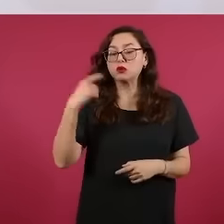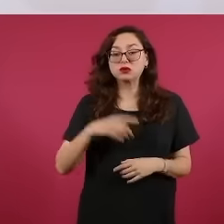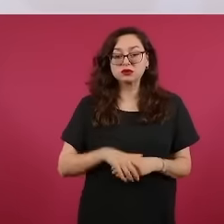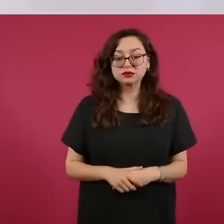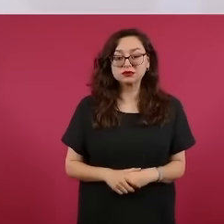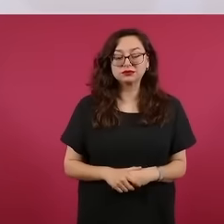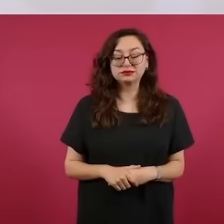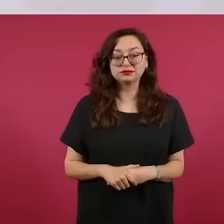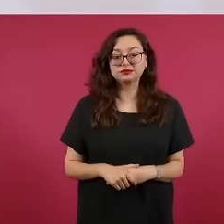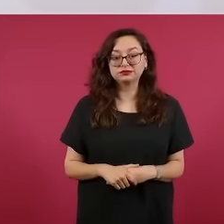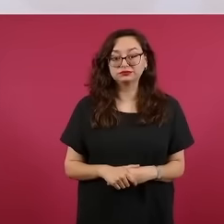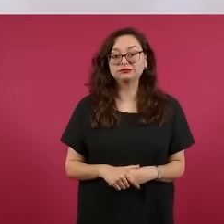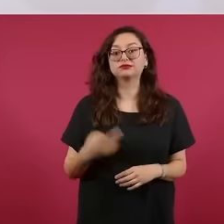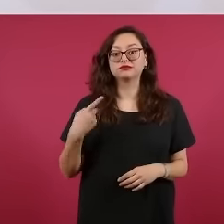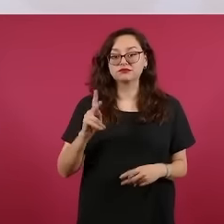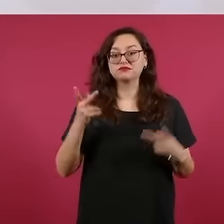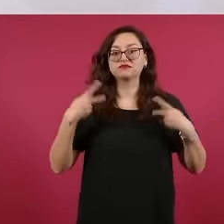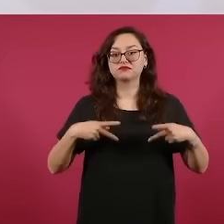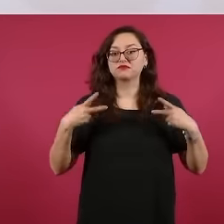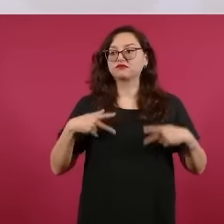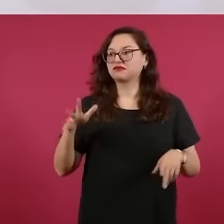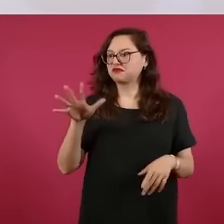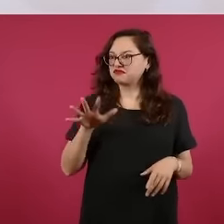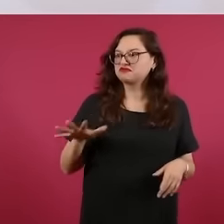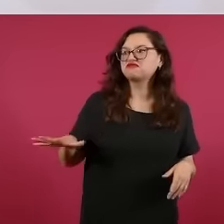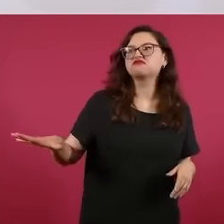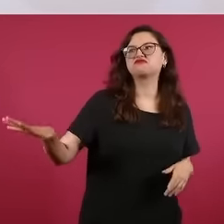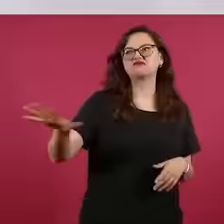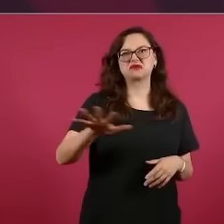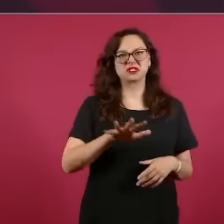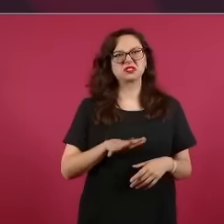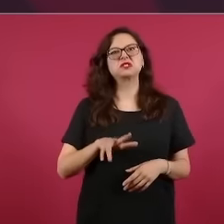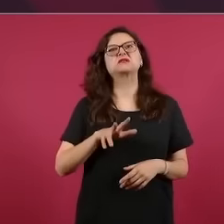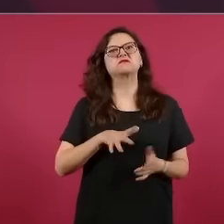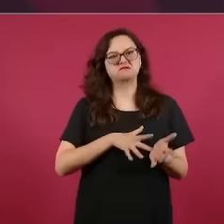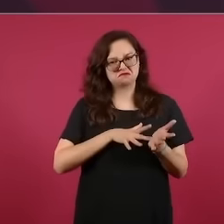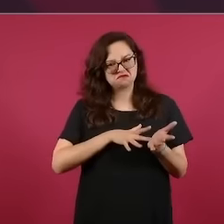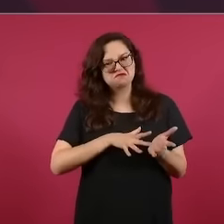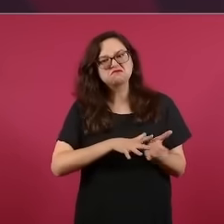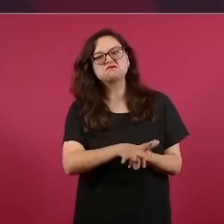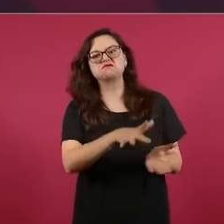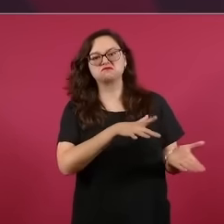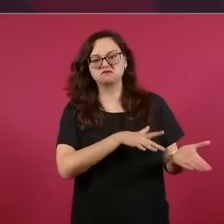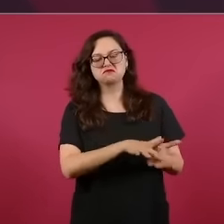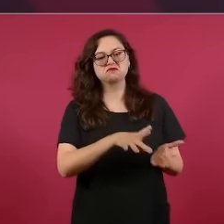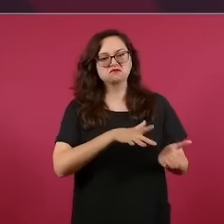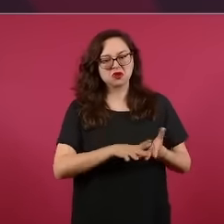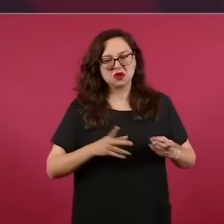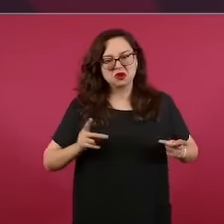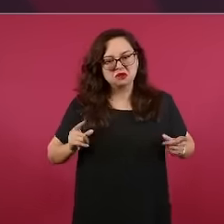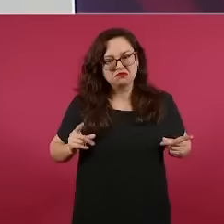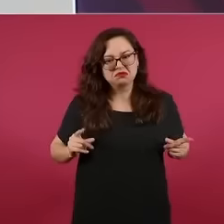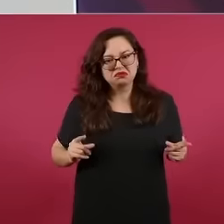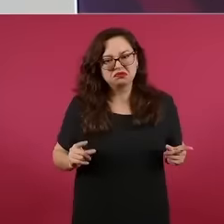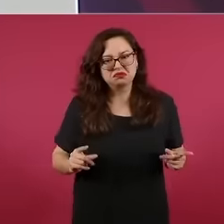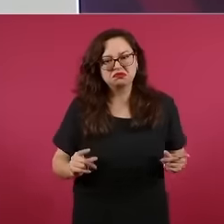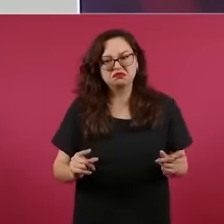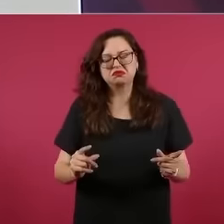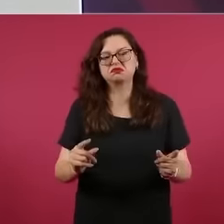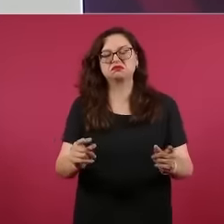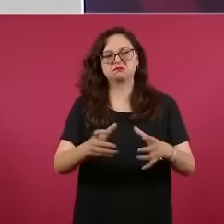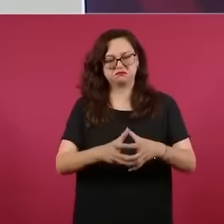Y con el apoyo de la gente, nuestro movimiento se ha hecho con el apoyo del pueblo,